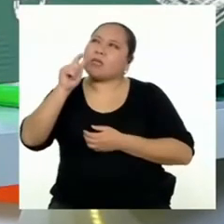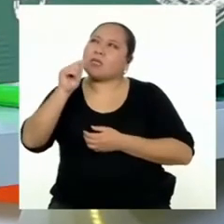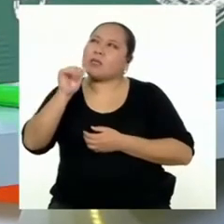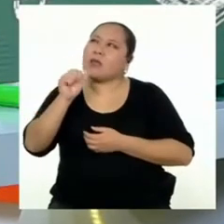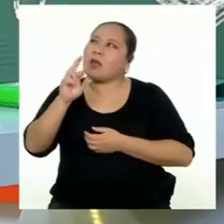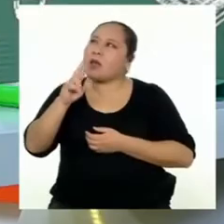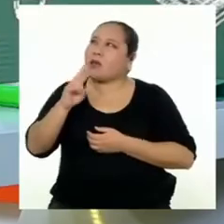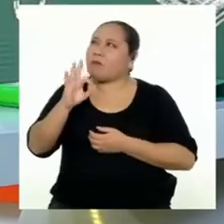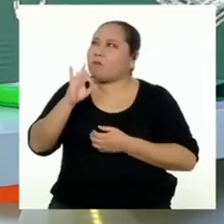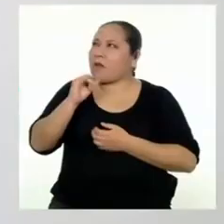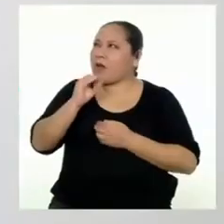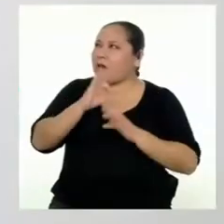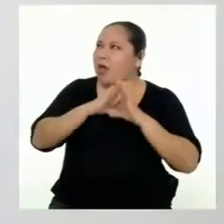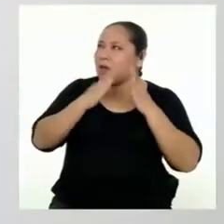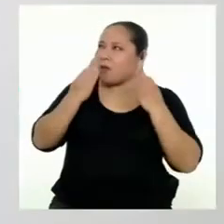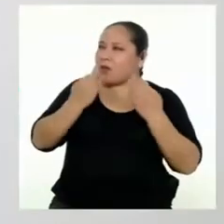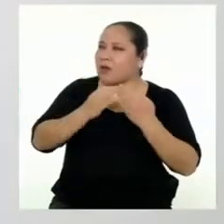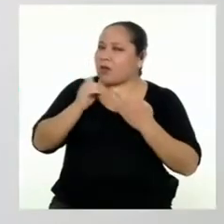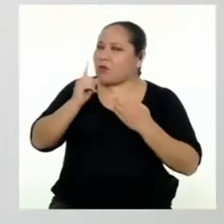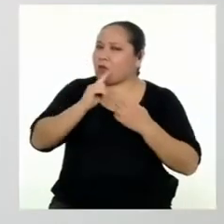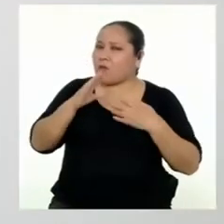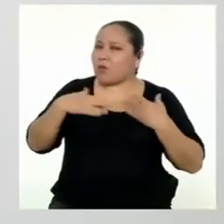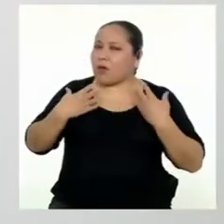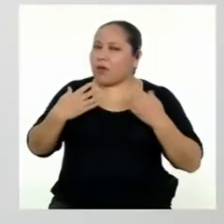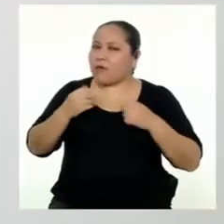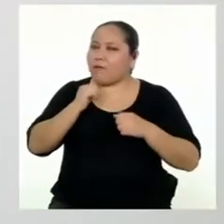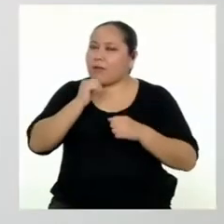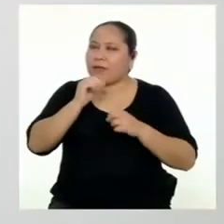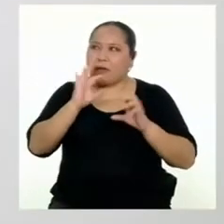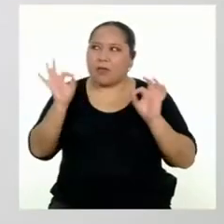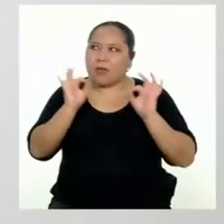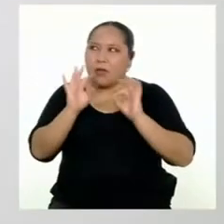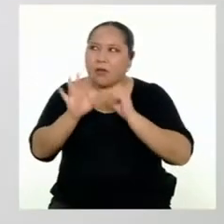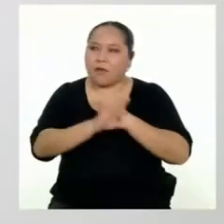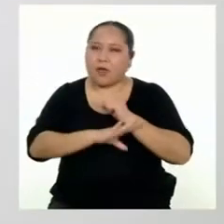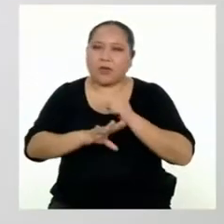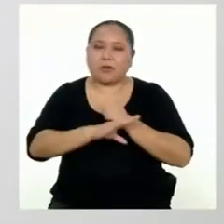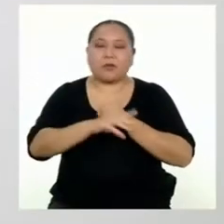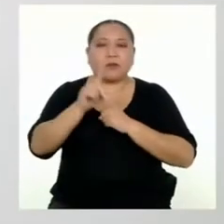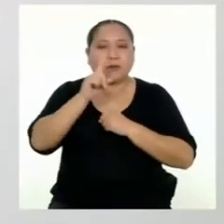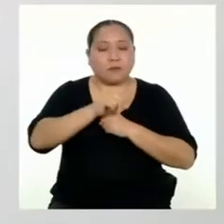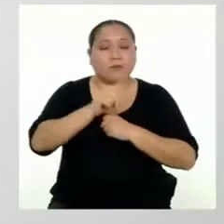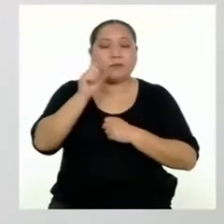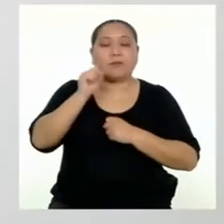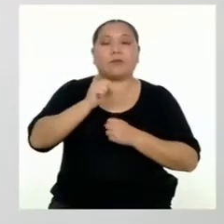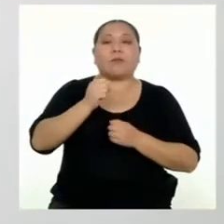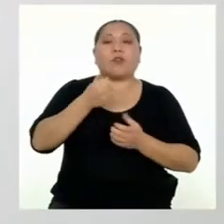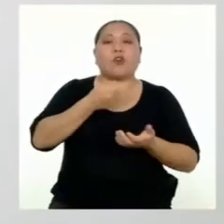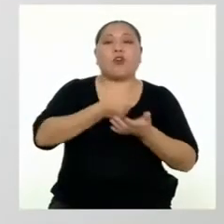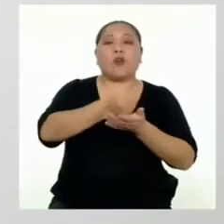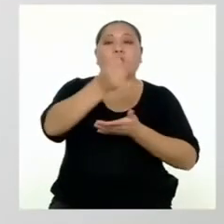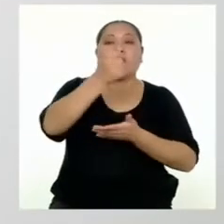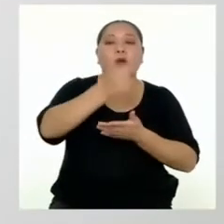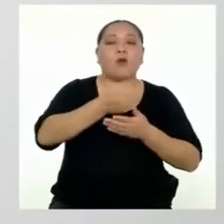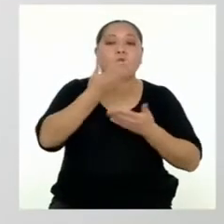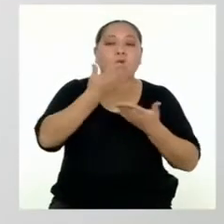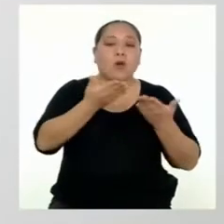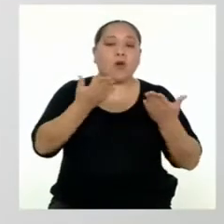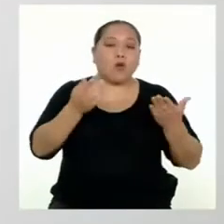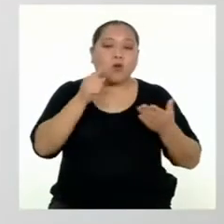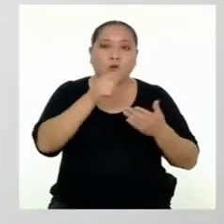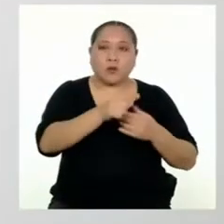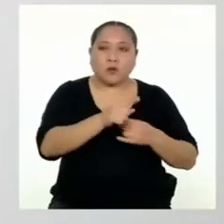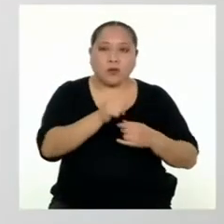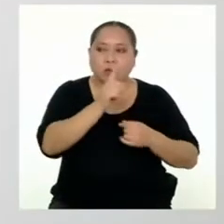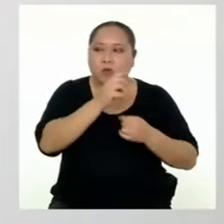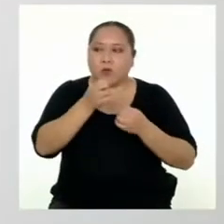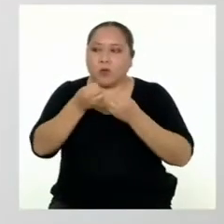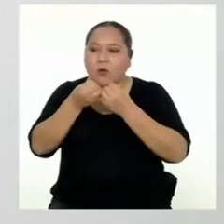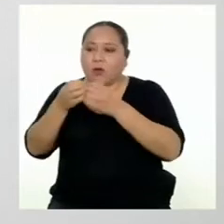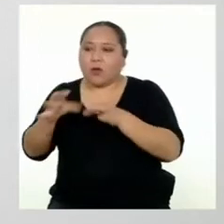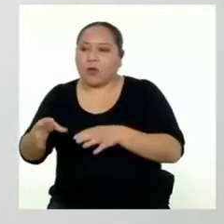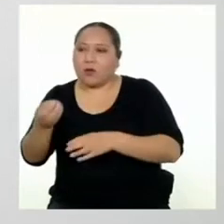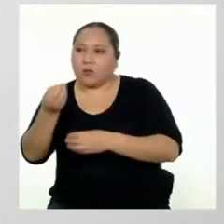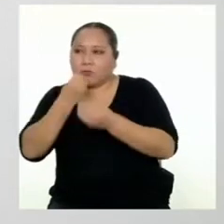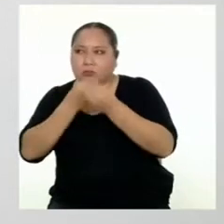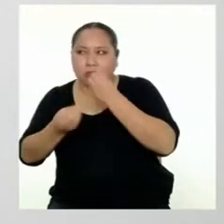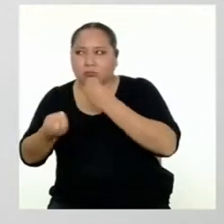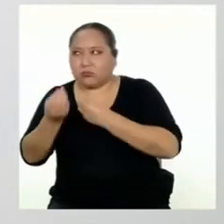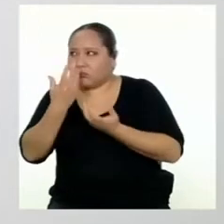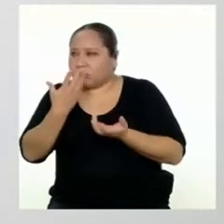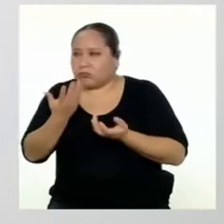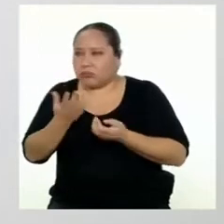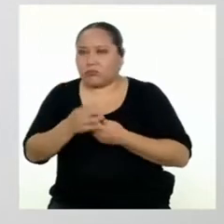nos puede faltar nada básico? Claro. Por comprar un artículo electrónico no podemos quedarnos sin